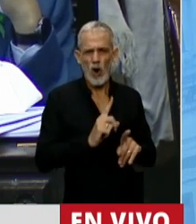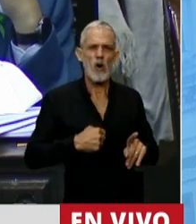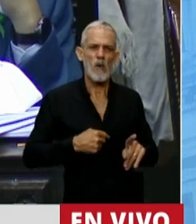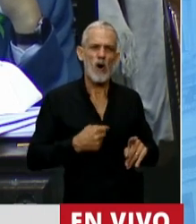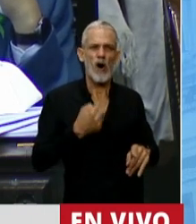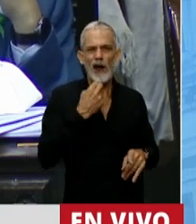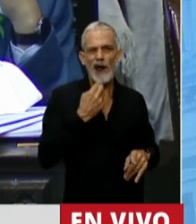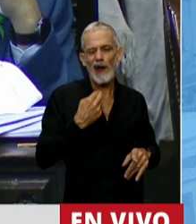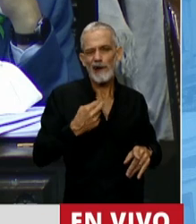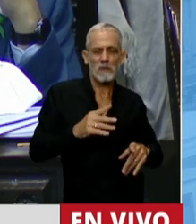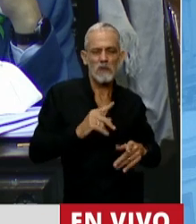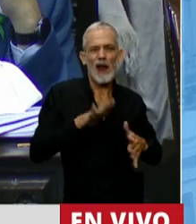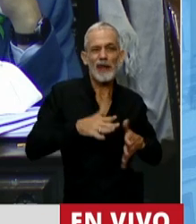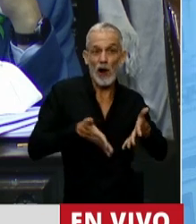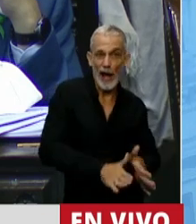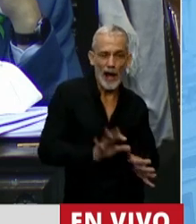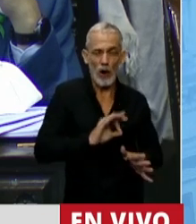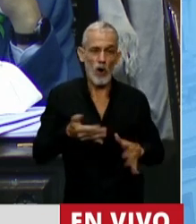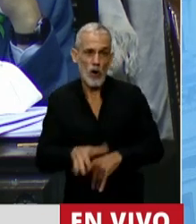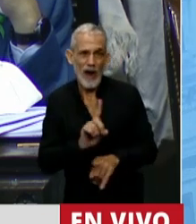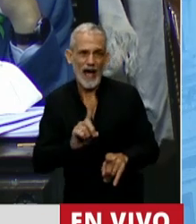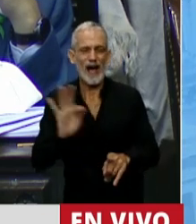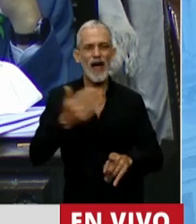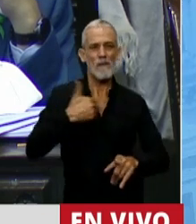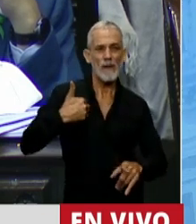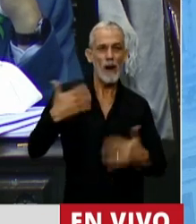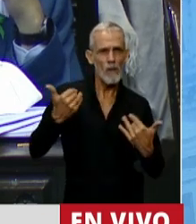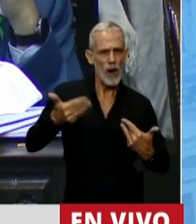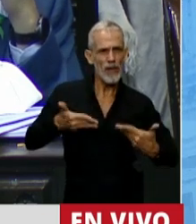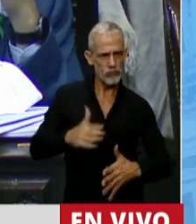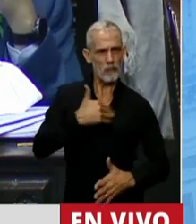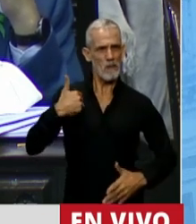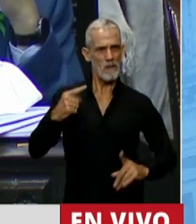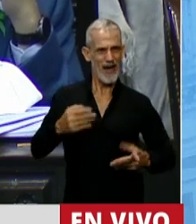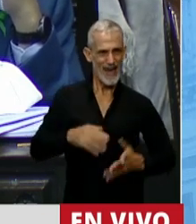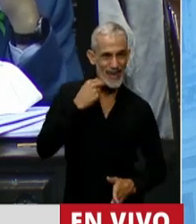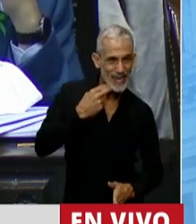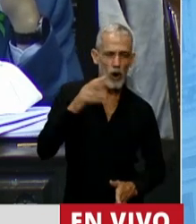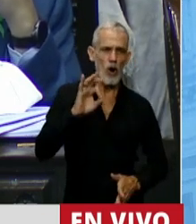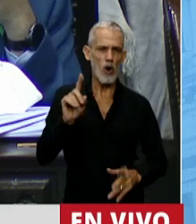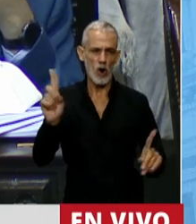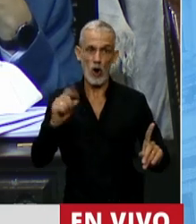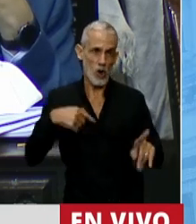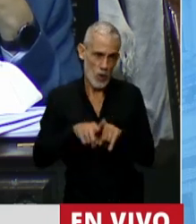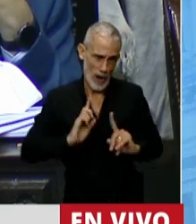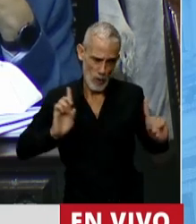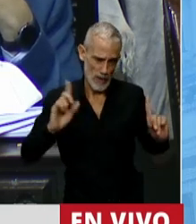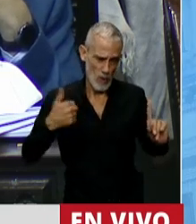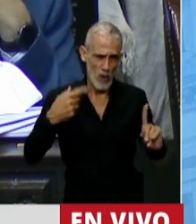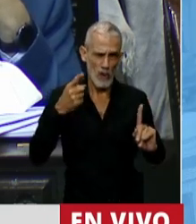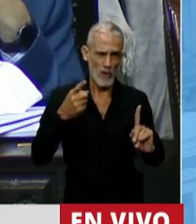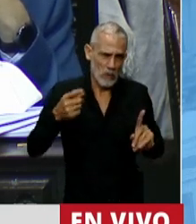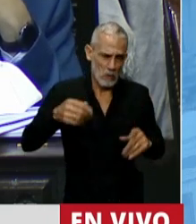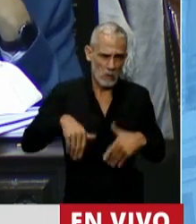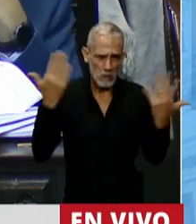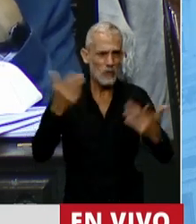nazca o no nazca. A mí no me da lo mismo que una mamá pueda hacerlo o no pueda hacerlo. A mí no me da lo mismo que una mamá que a lo mejor